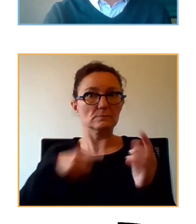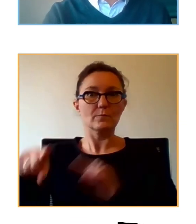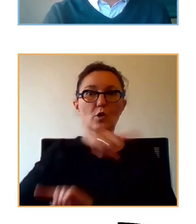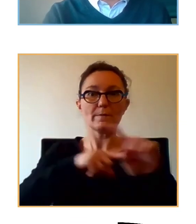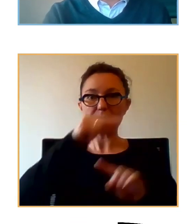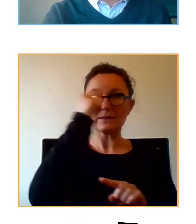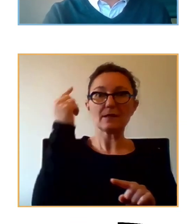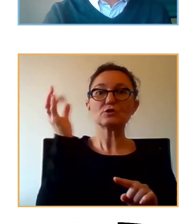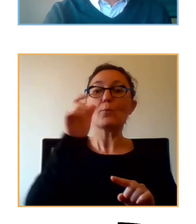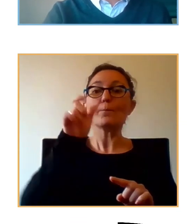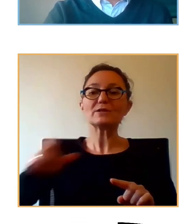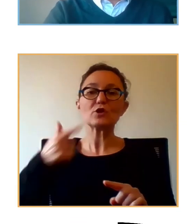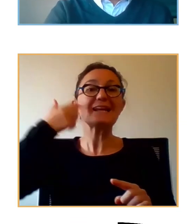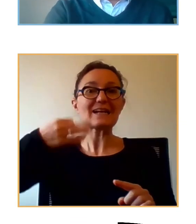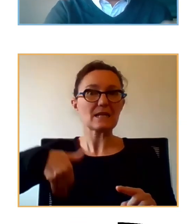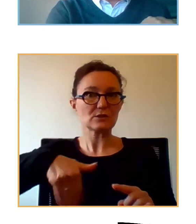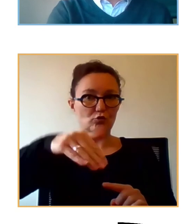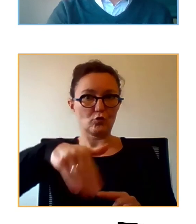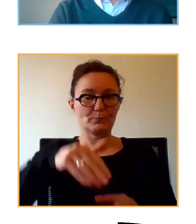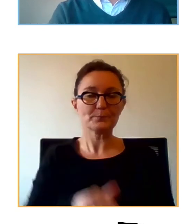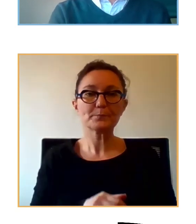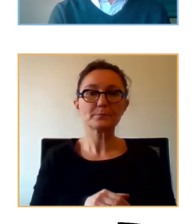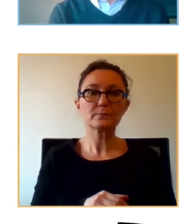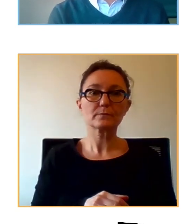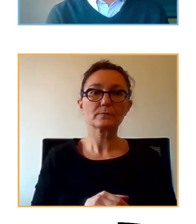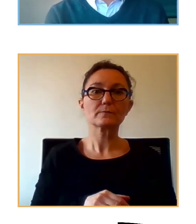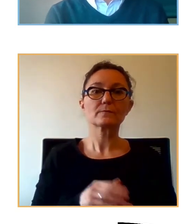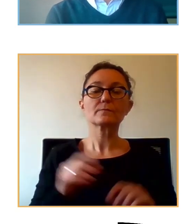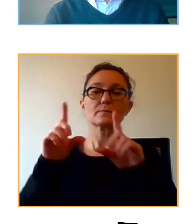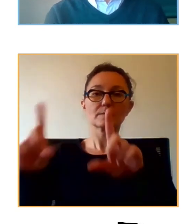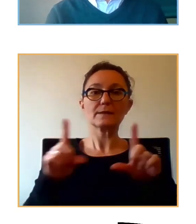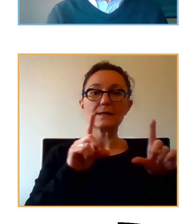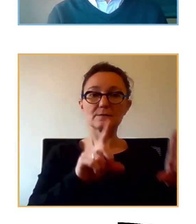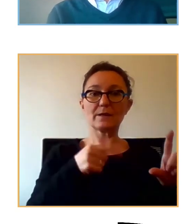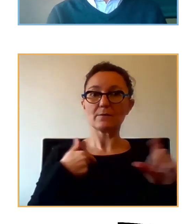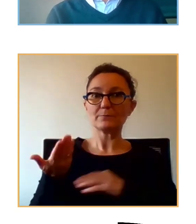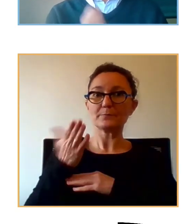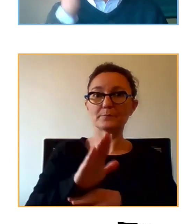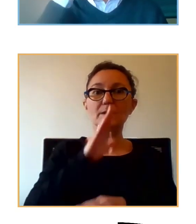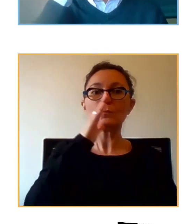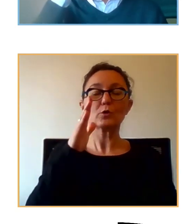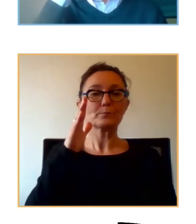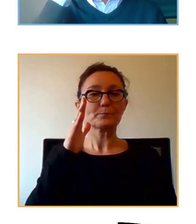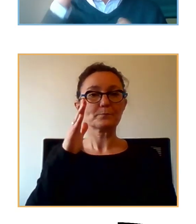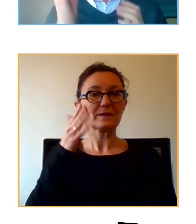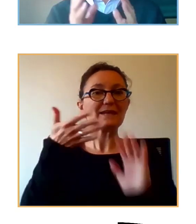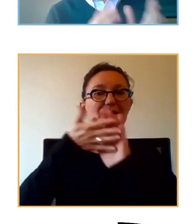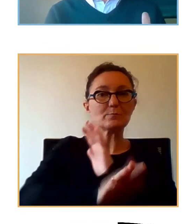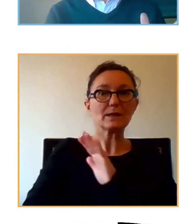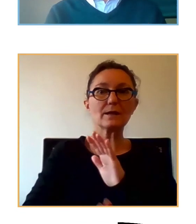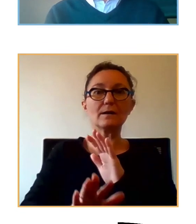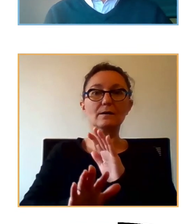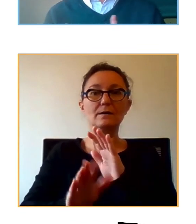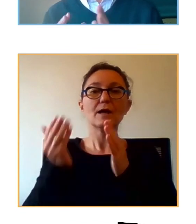o personas en riesgo. Y precisamente por eso esta transparencia, que habla acerca de la necesidad de también de aunar esfuerzos entre los